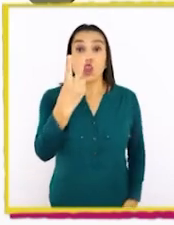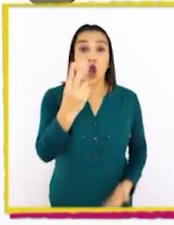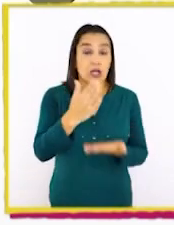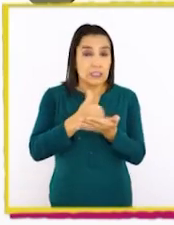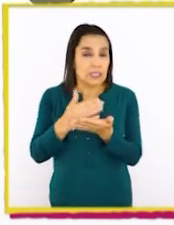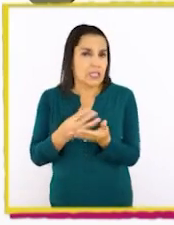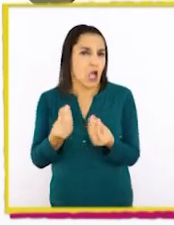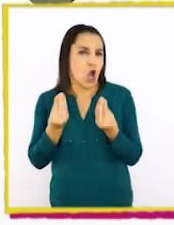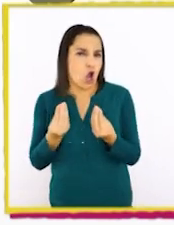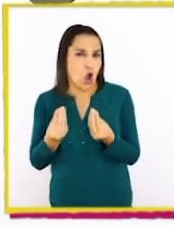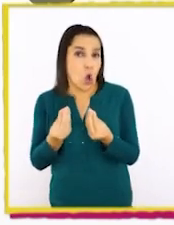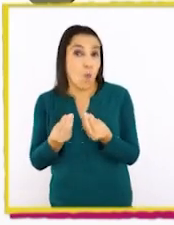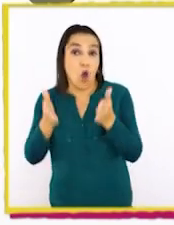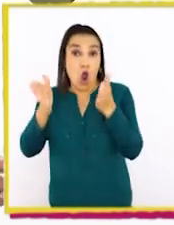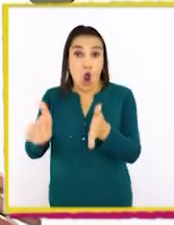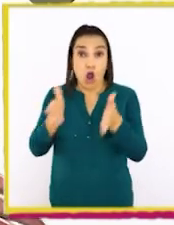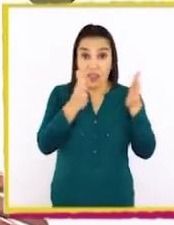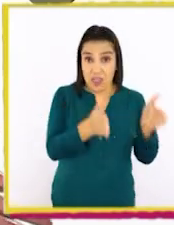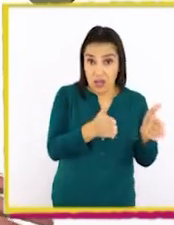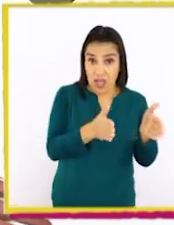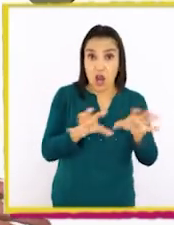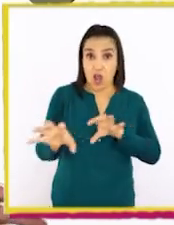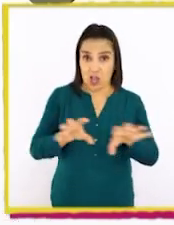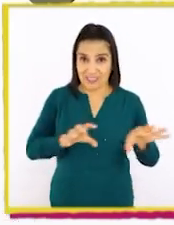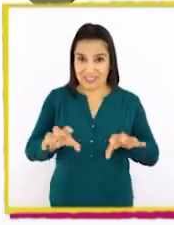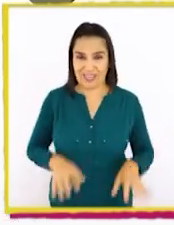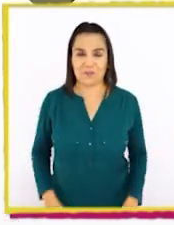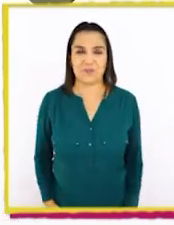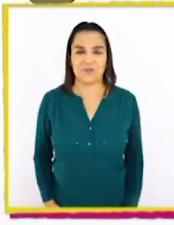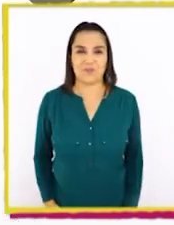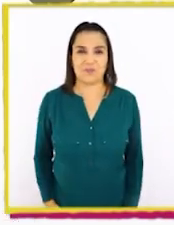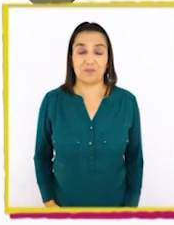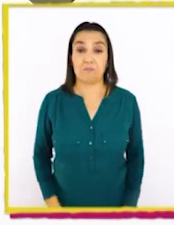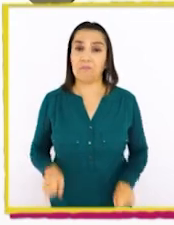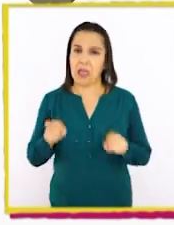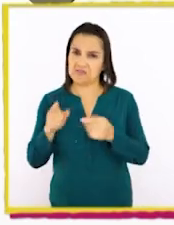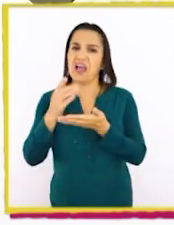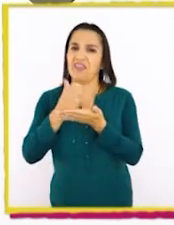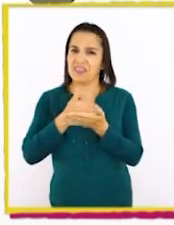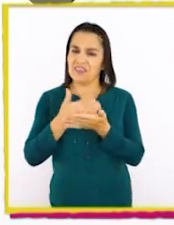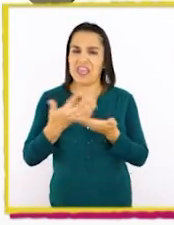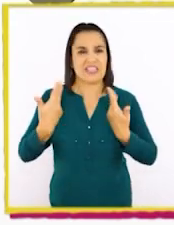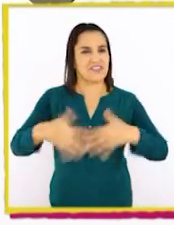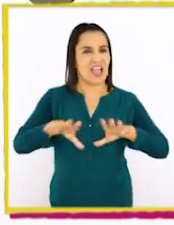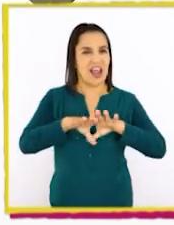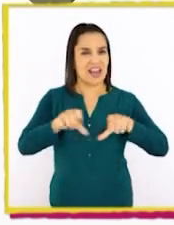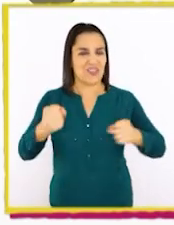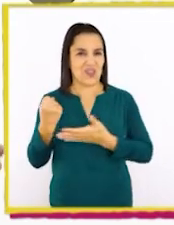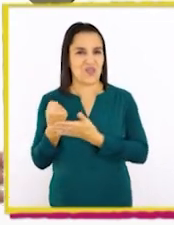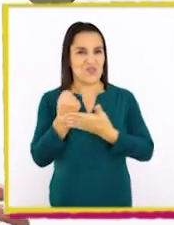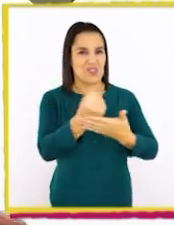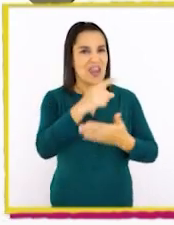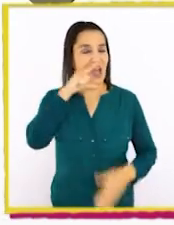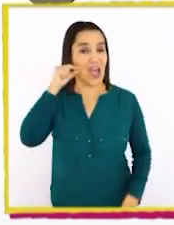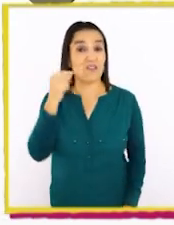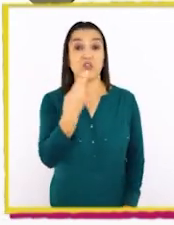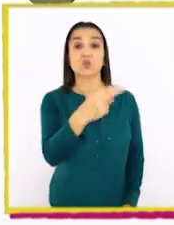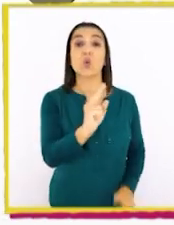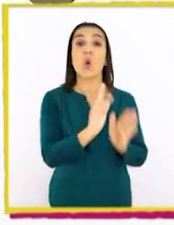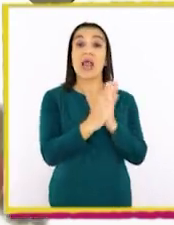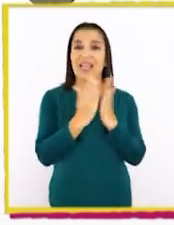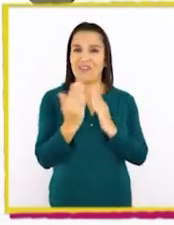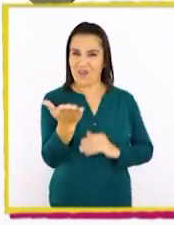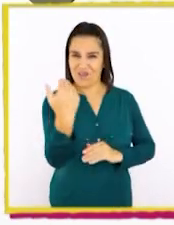formas de poder organizar u ordenar nuestras cosas? Con esta técnica, estamos listos para ayudar a Aref con sus